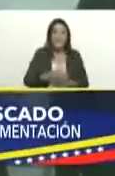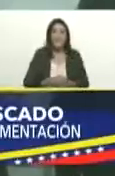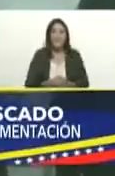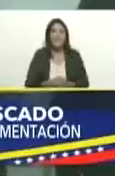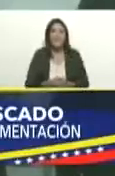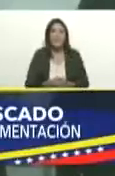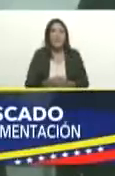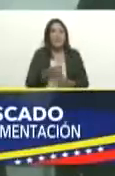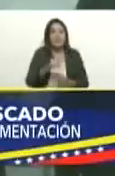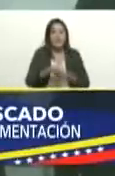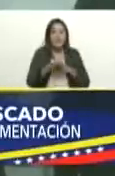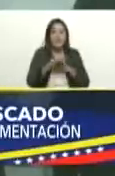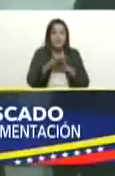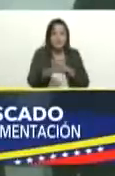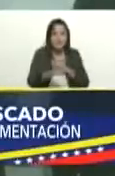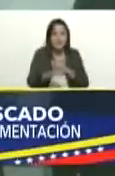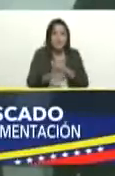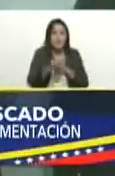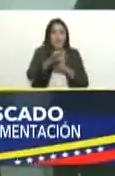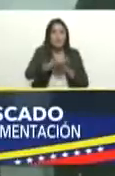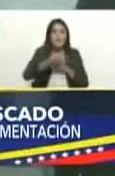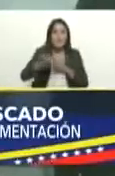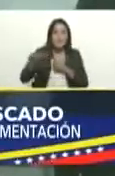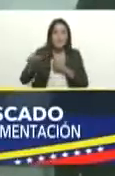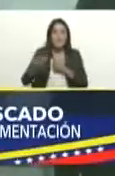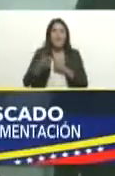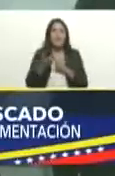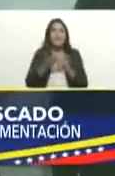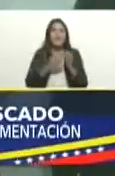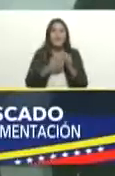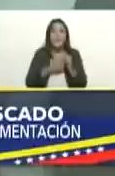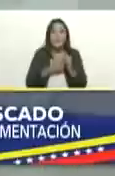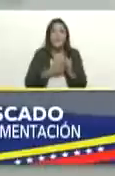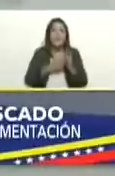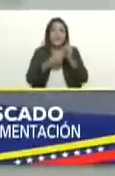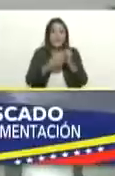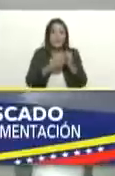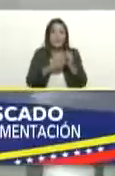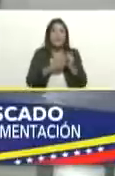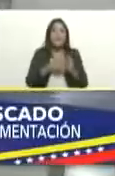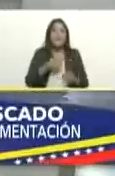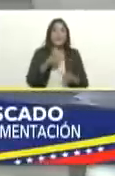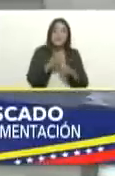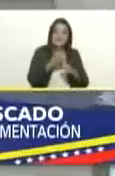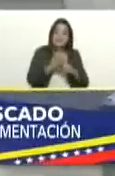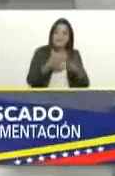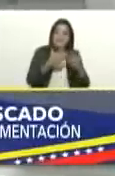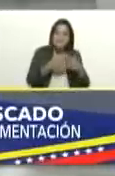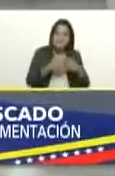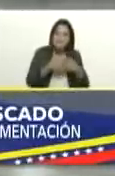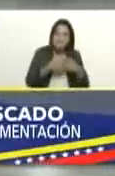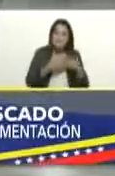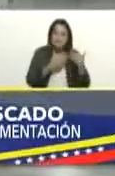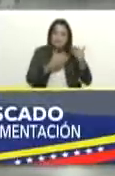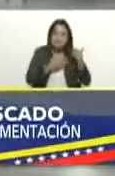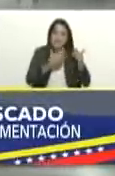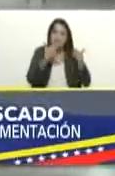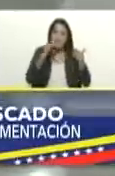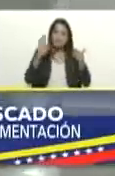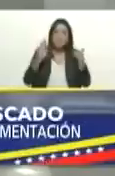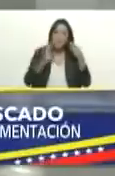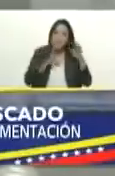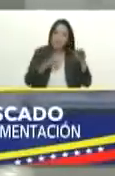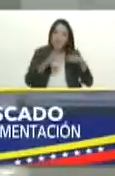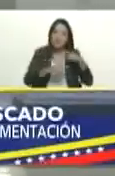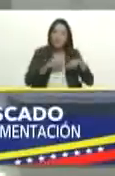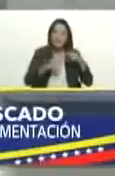donde lideresas y líderes y trabajadores de la pescadería están en el beneficio y con el compromiso con la revolución